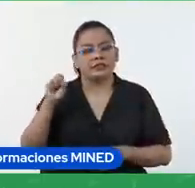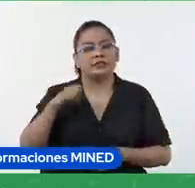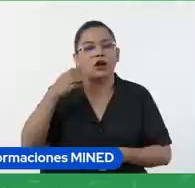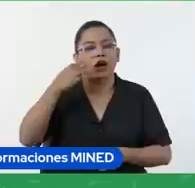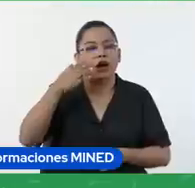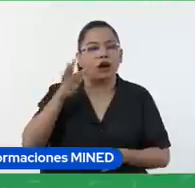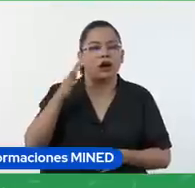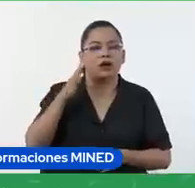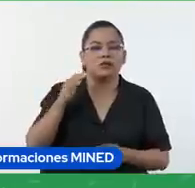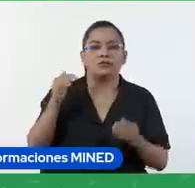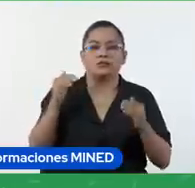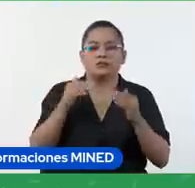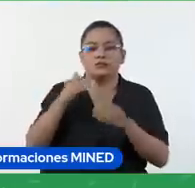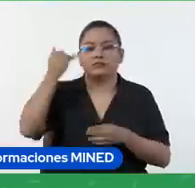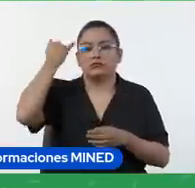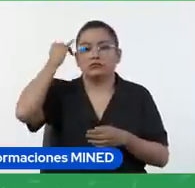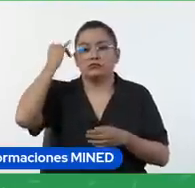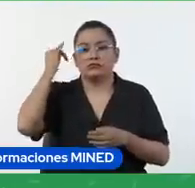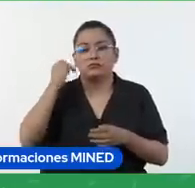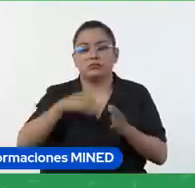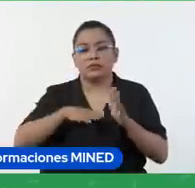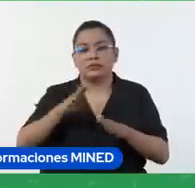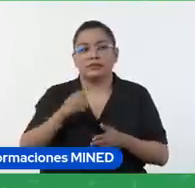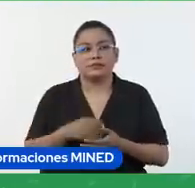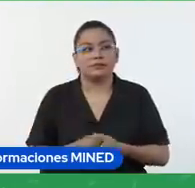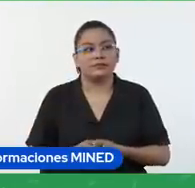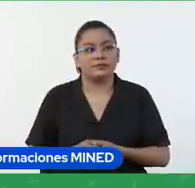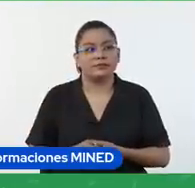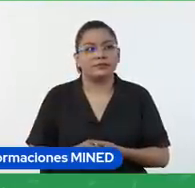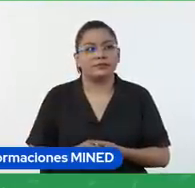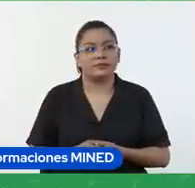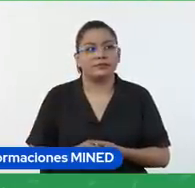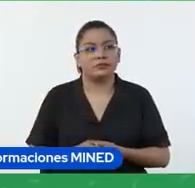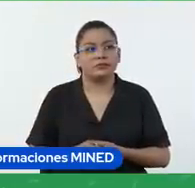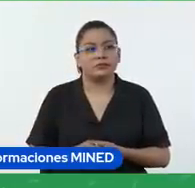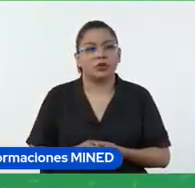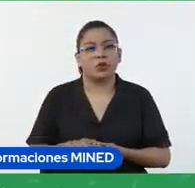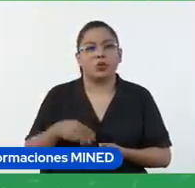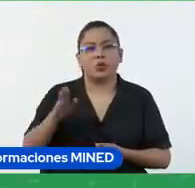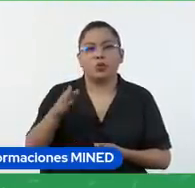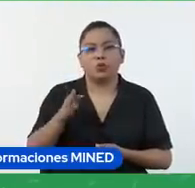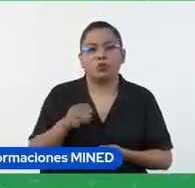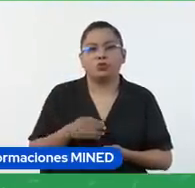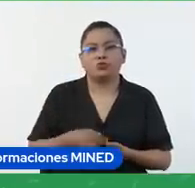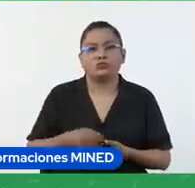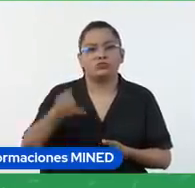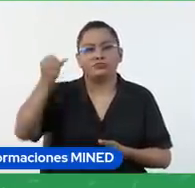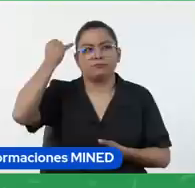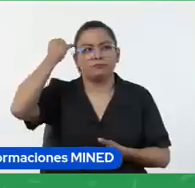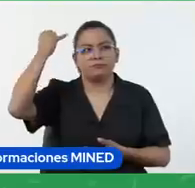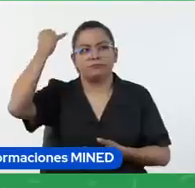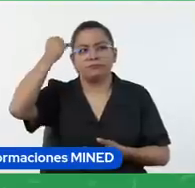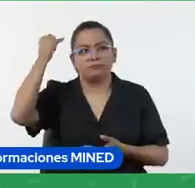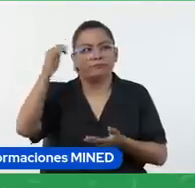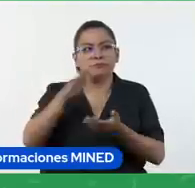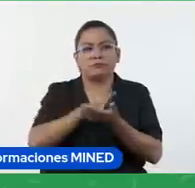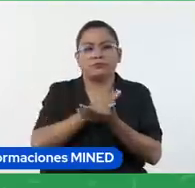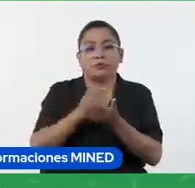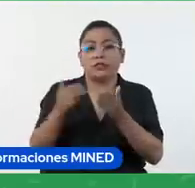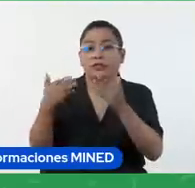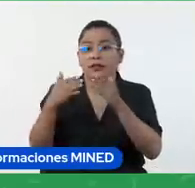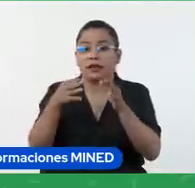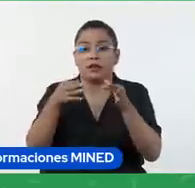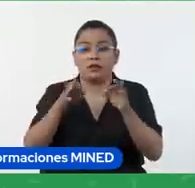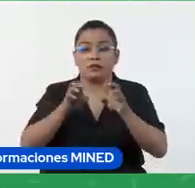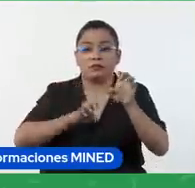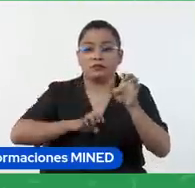fueran también sacando ideas como se usa jambor y las diferentes formas de evaluación en